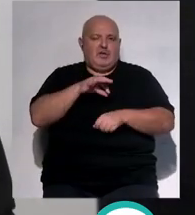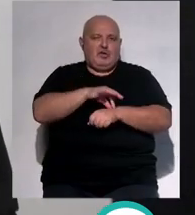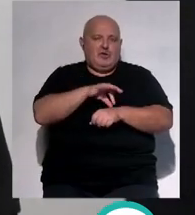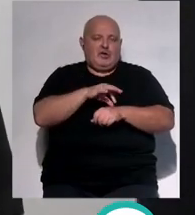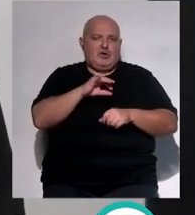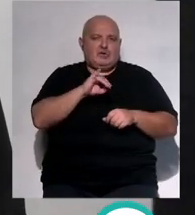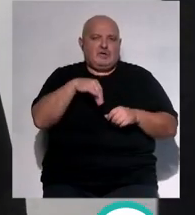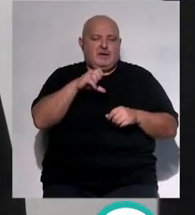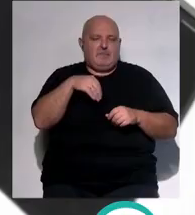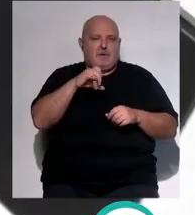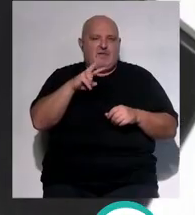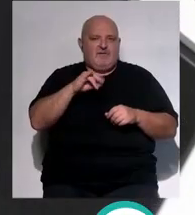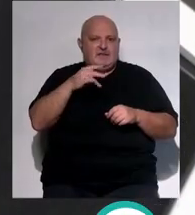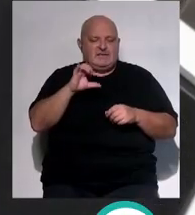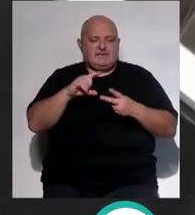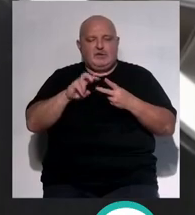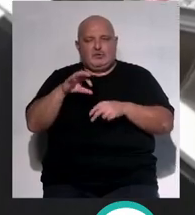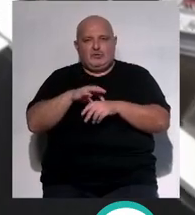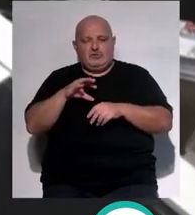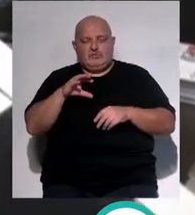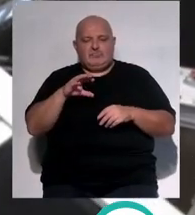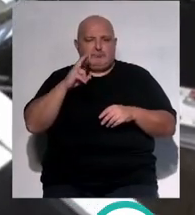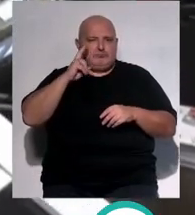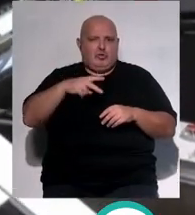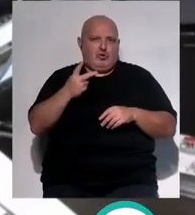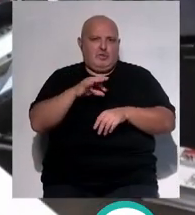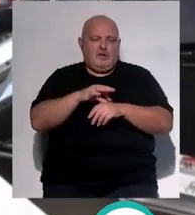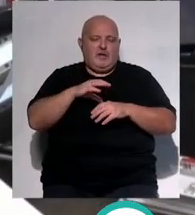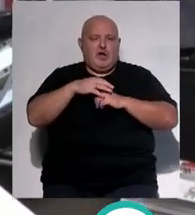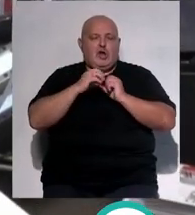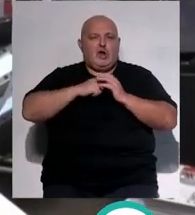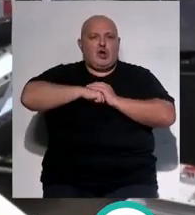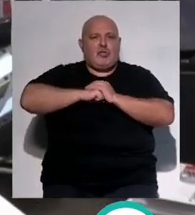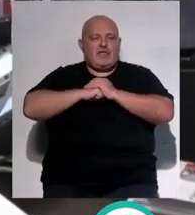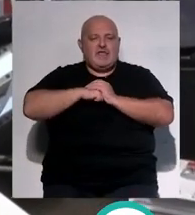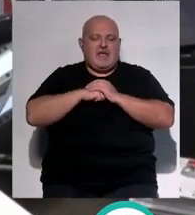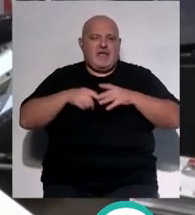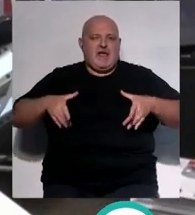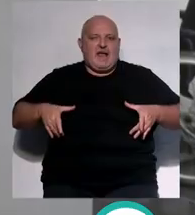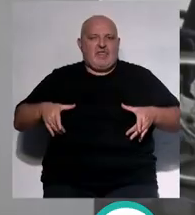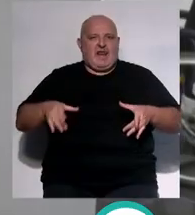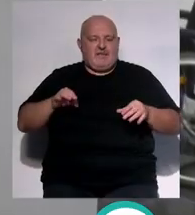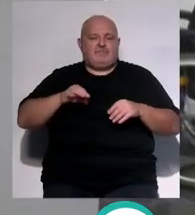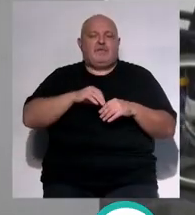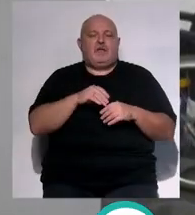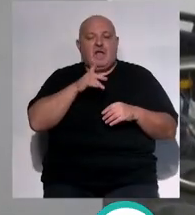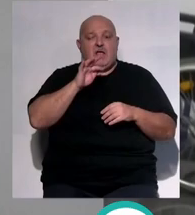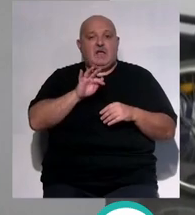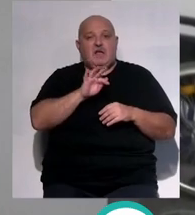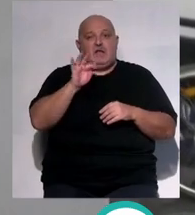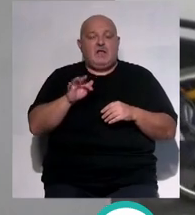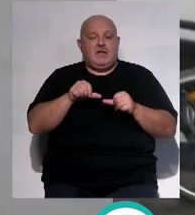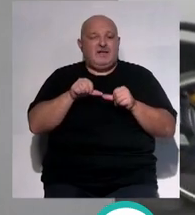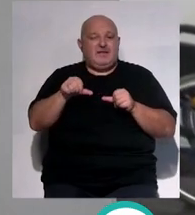José Manuel Viches y con el doctor Cachero muy reconocidos en rodillas y en caderas respectivamente y ahora estamos haciendo